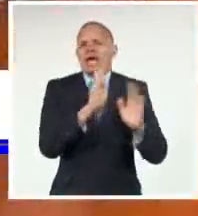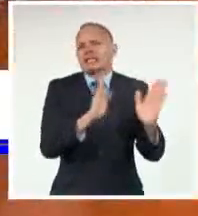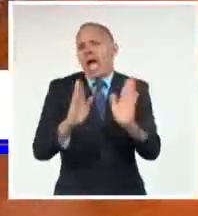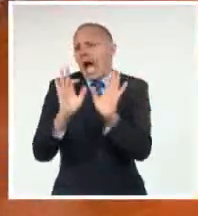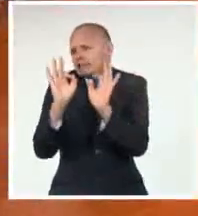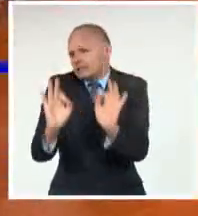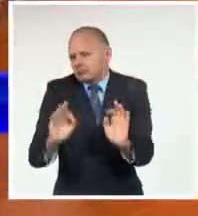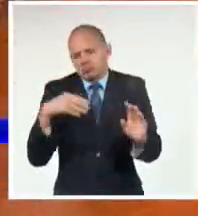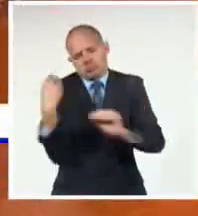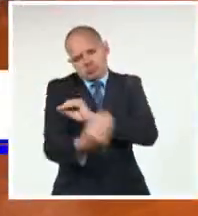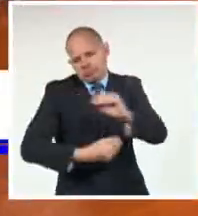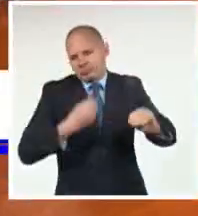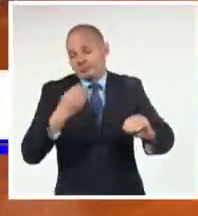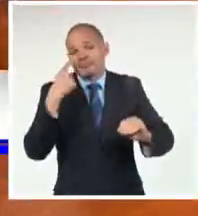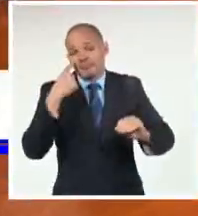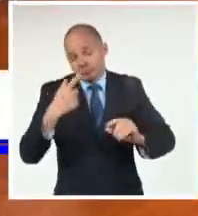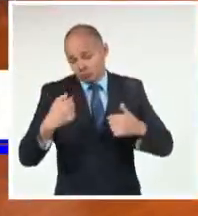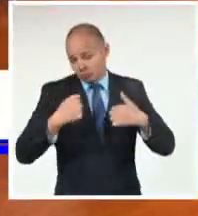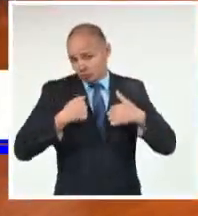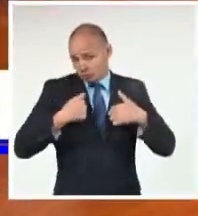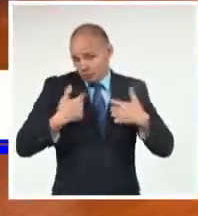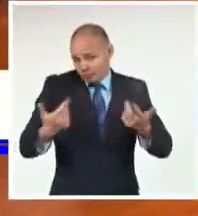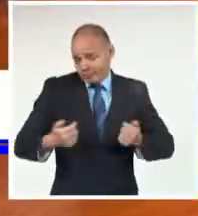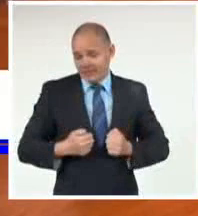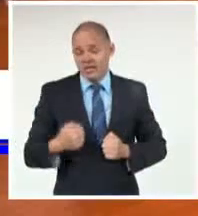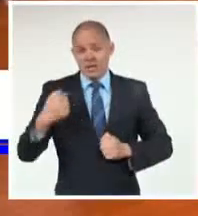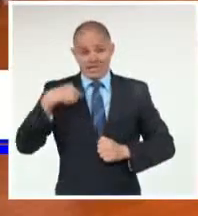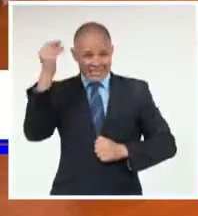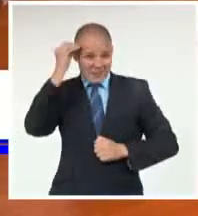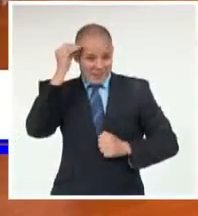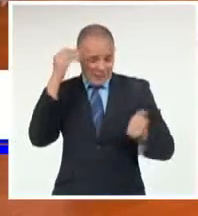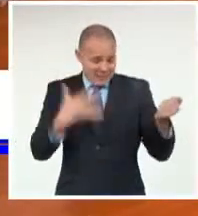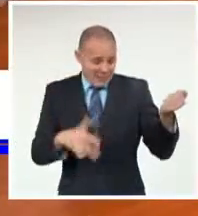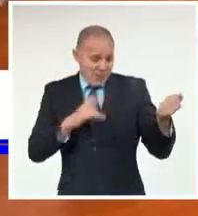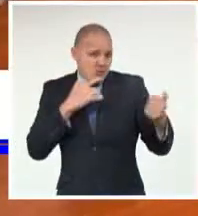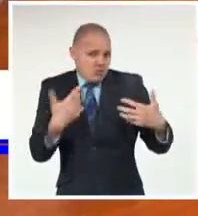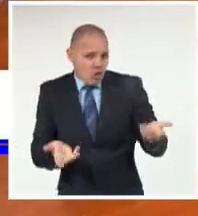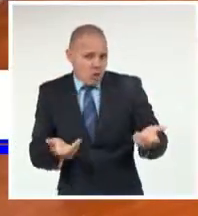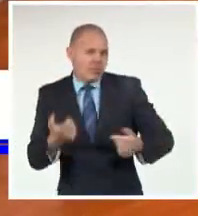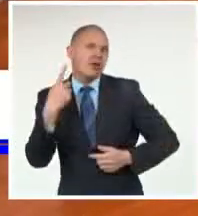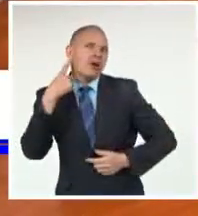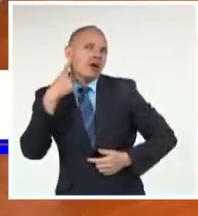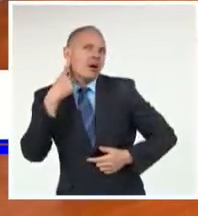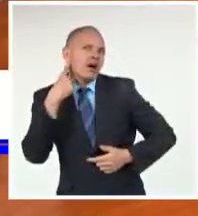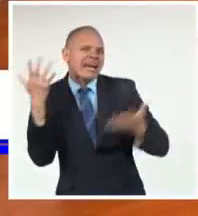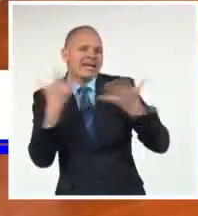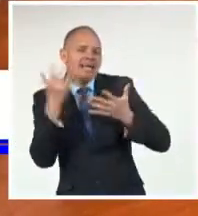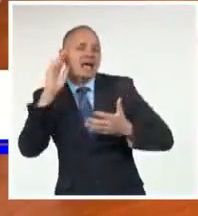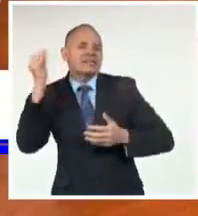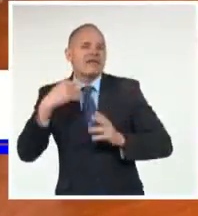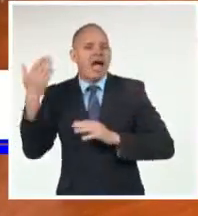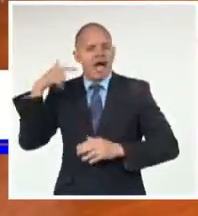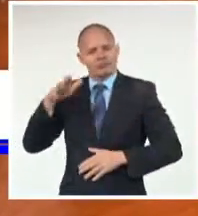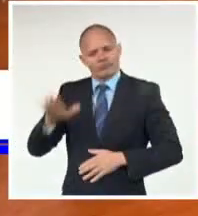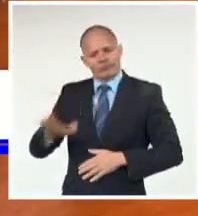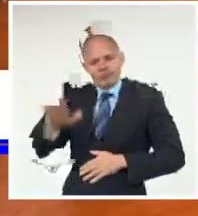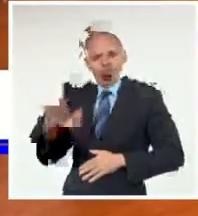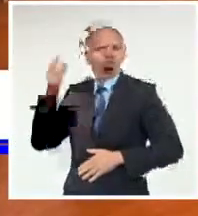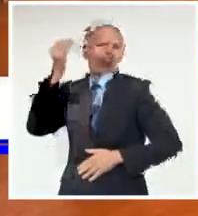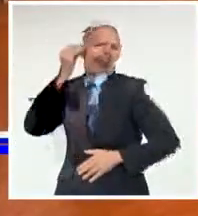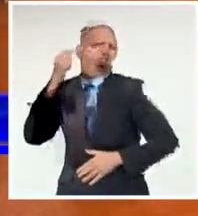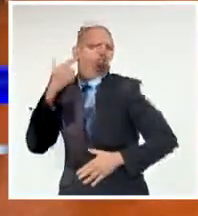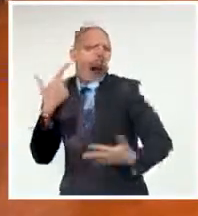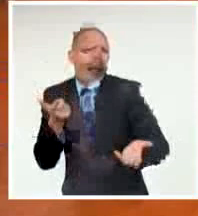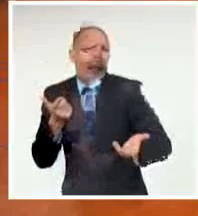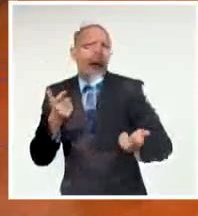De hecho Aprendí a tocar la guitarra Gracias a esas canciones Maravillosas De Silvio Y de Pablo De esos grandes maestros Que sin duda